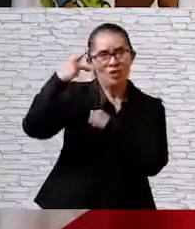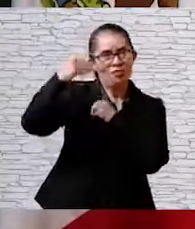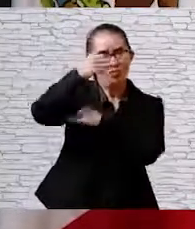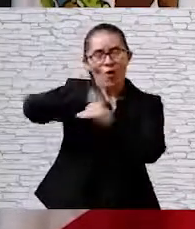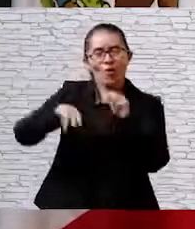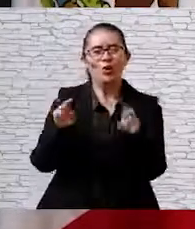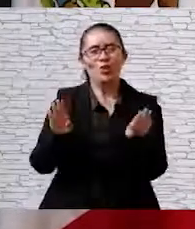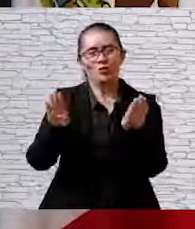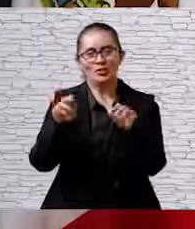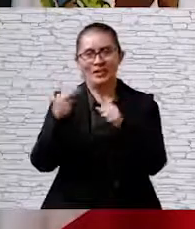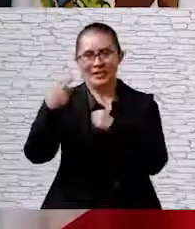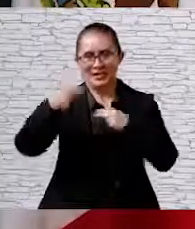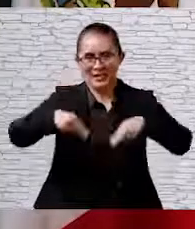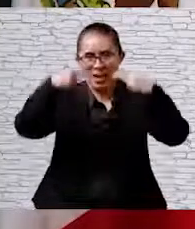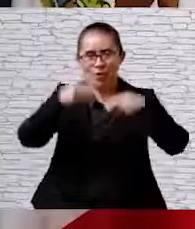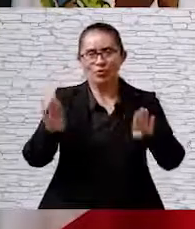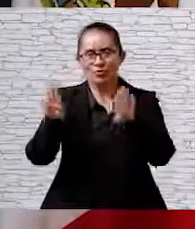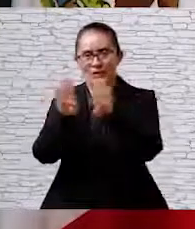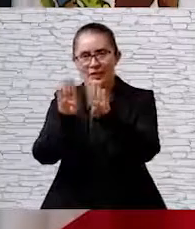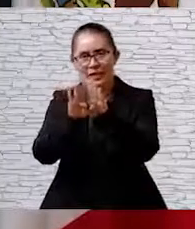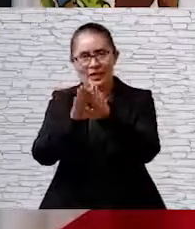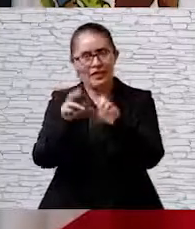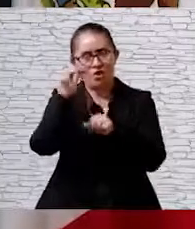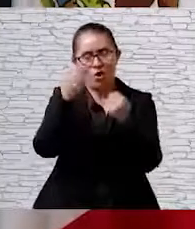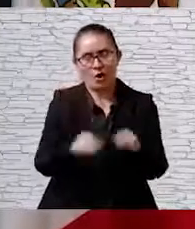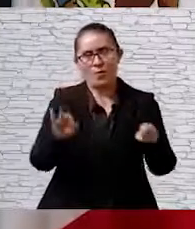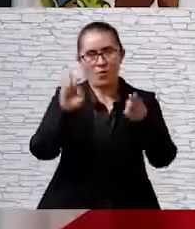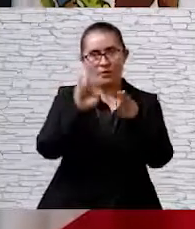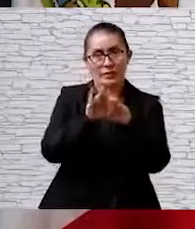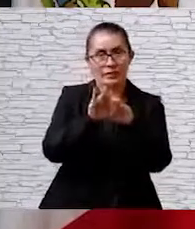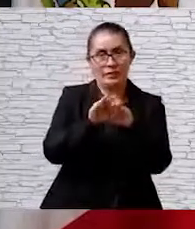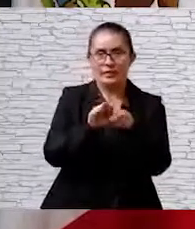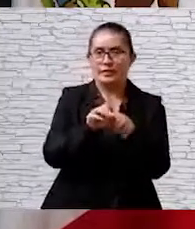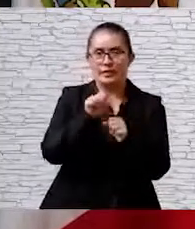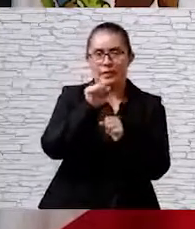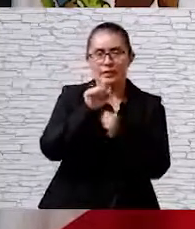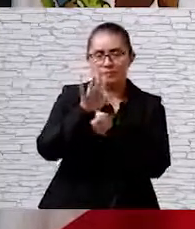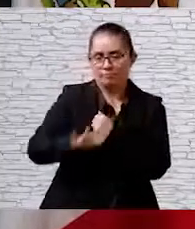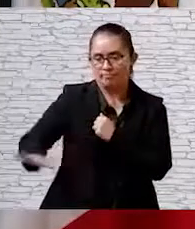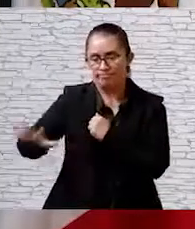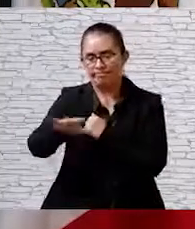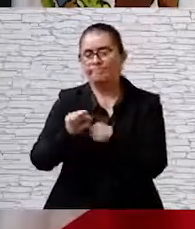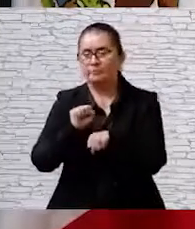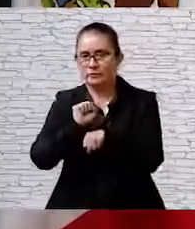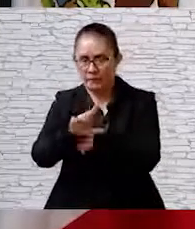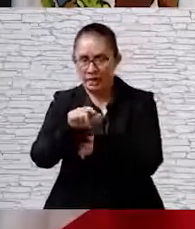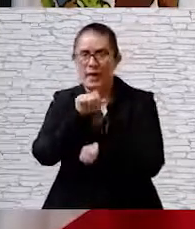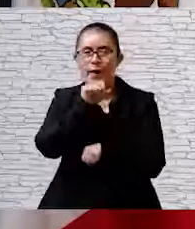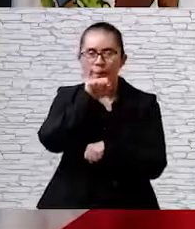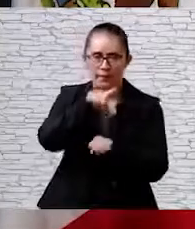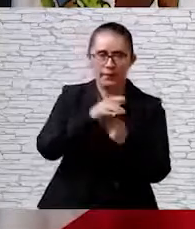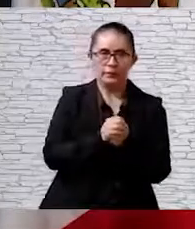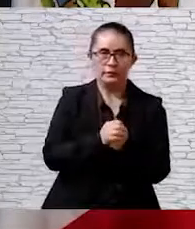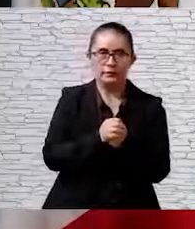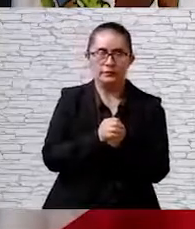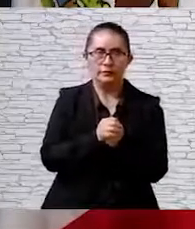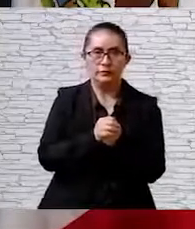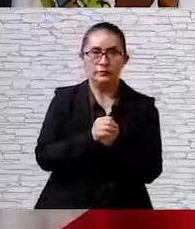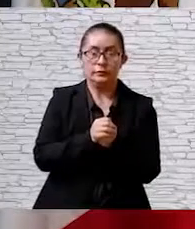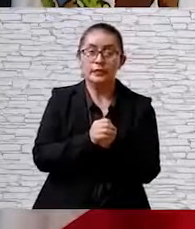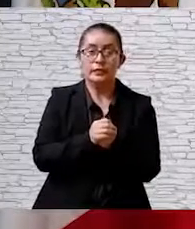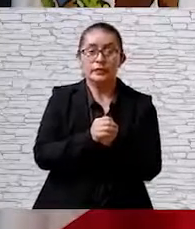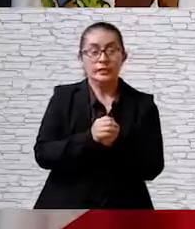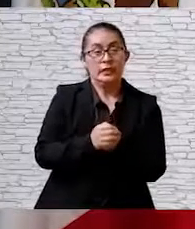empresariales no esenciales en Tepic y en la zona costa de San Blas. Esta medida se